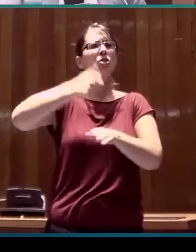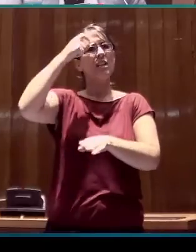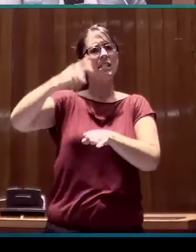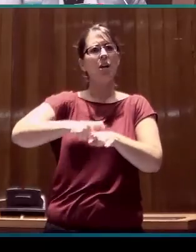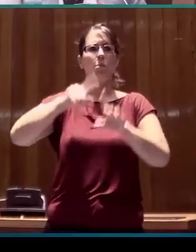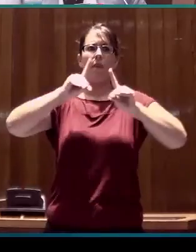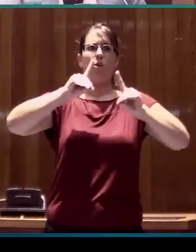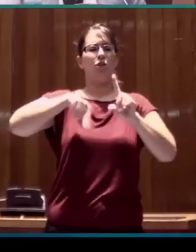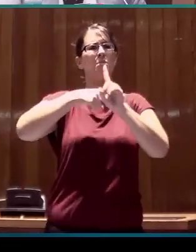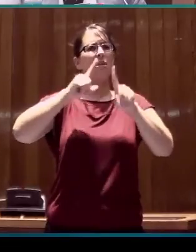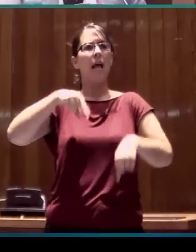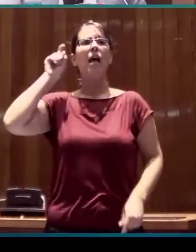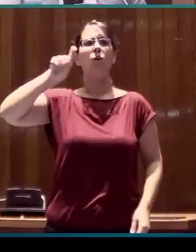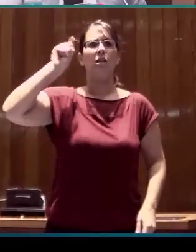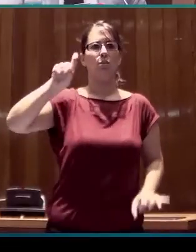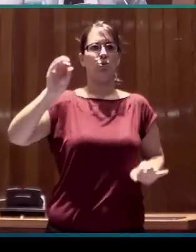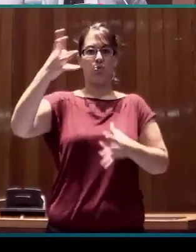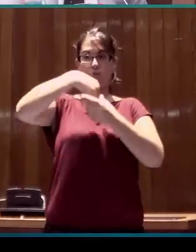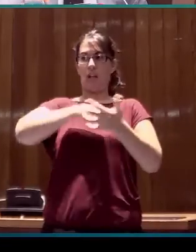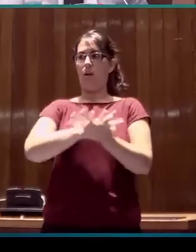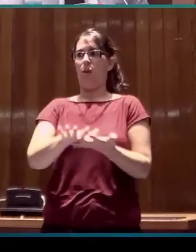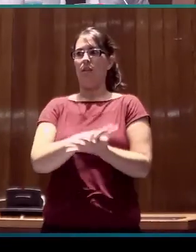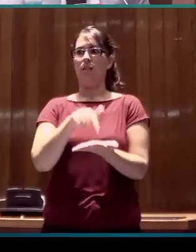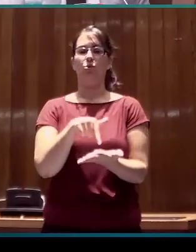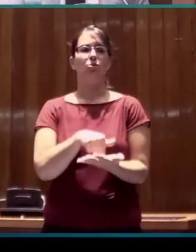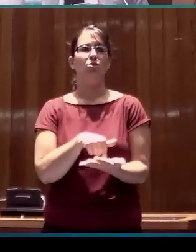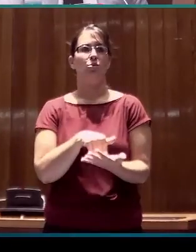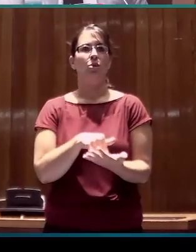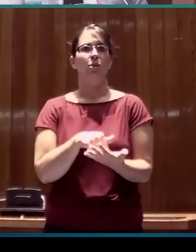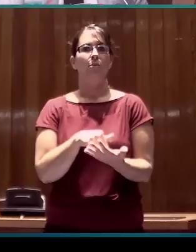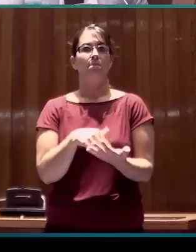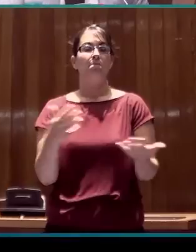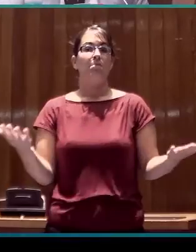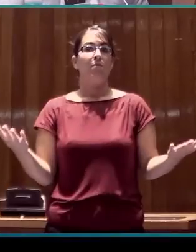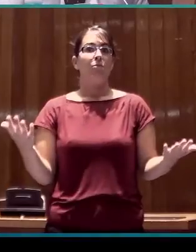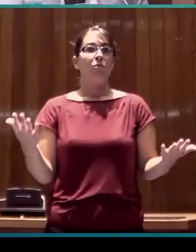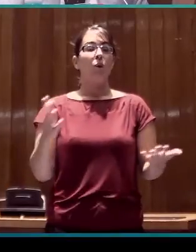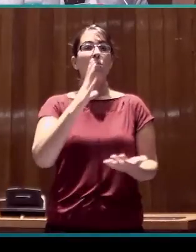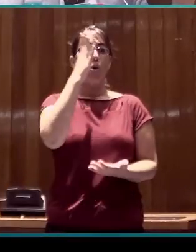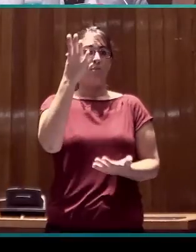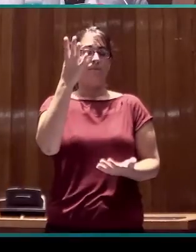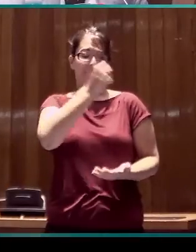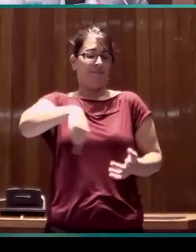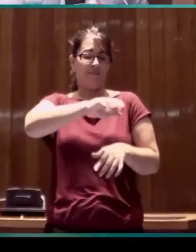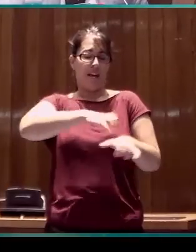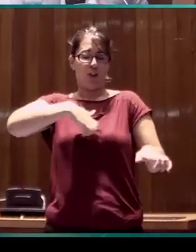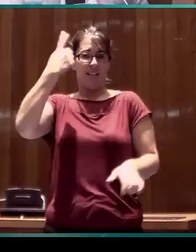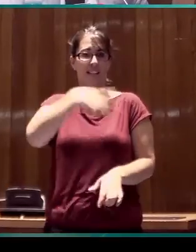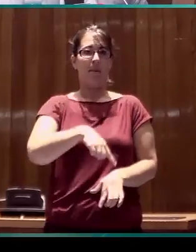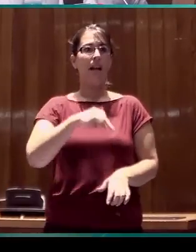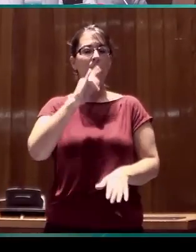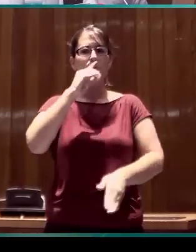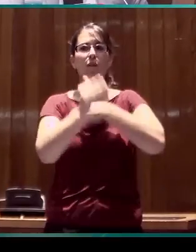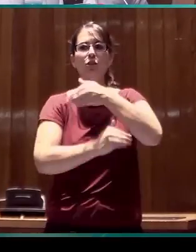educativos de la lengua de signos porque, como la mayoría de ustedes saben, presenta procesos específicos de